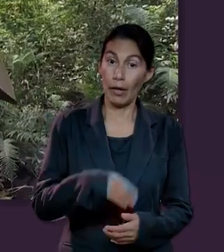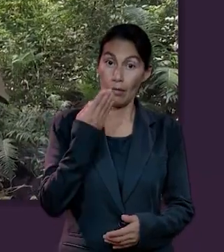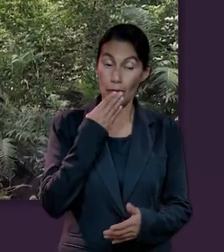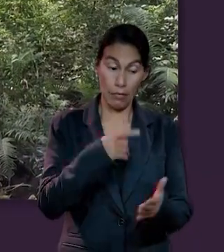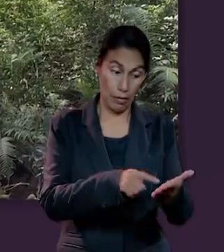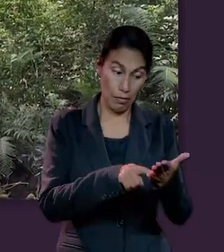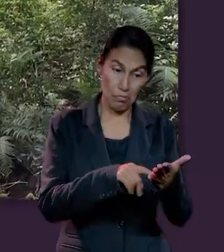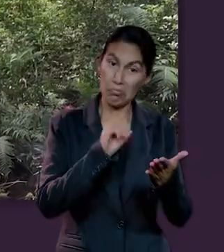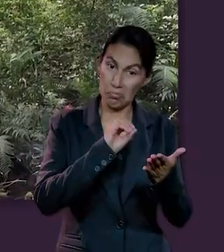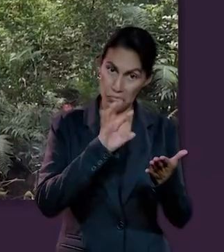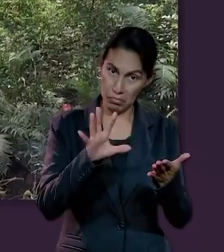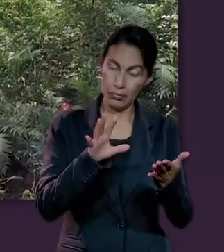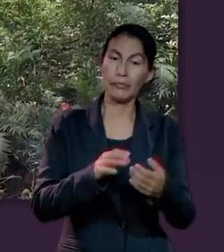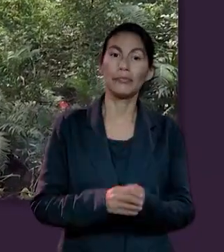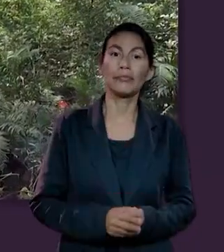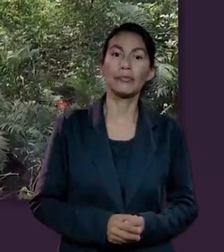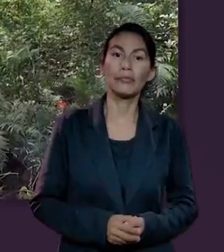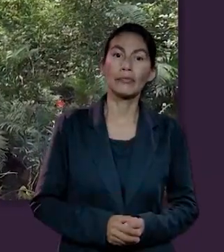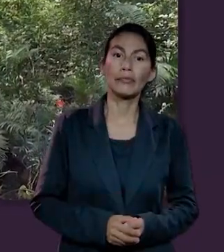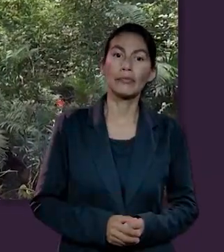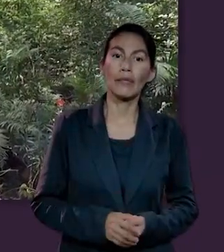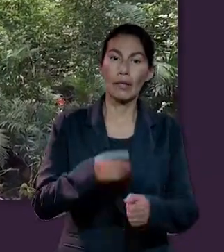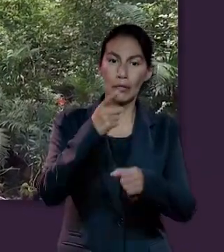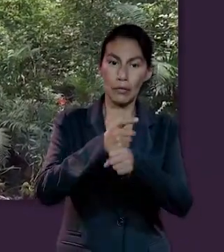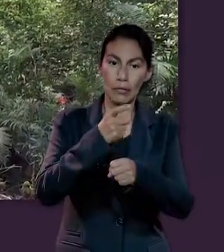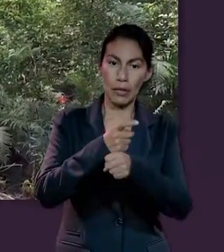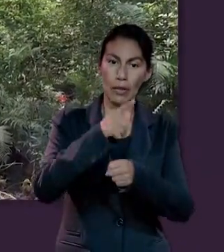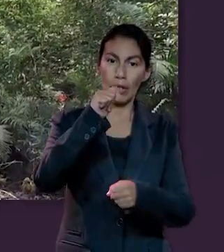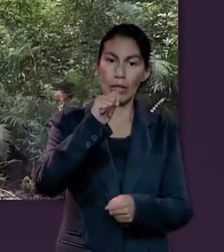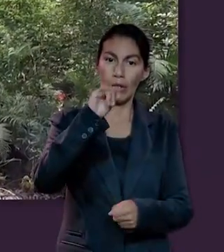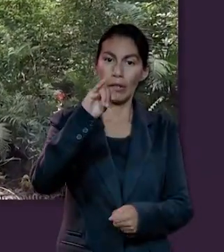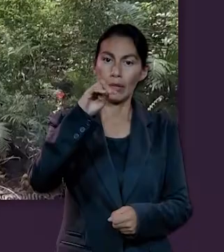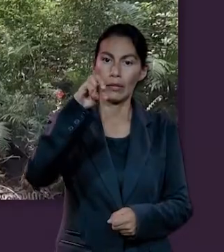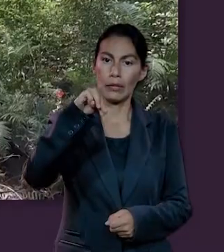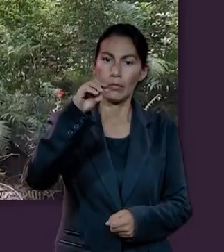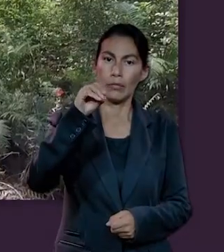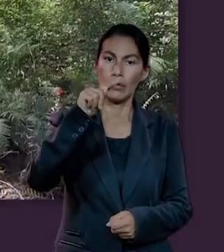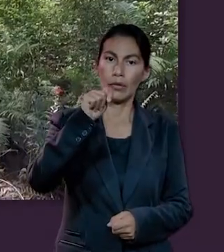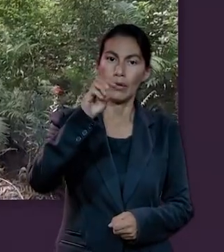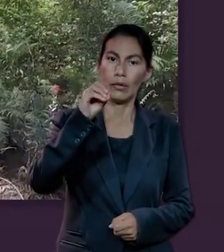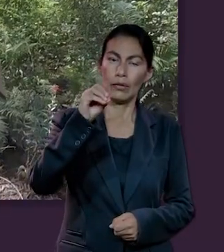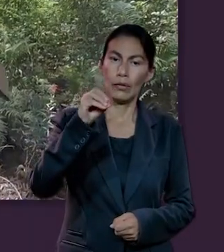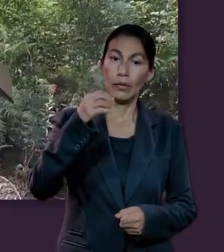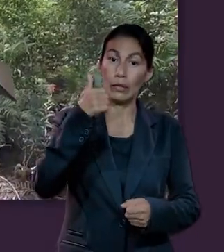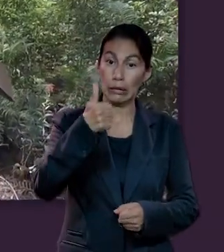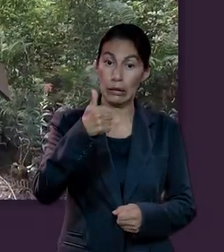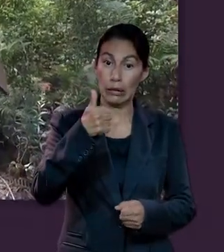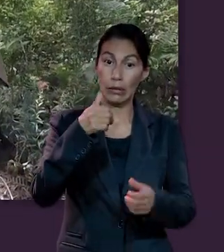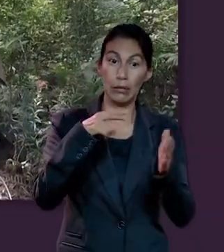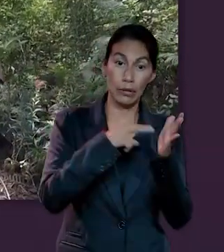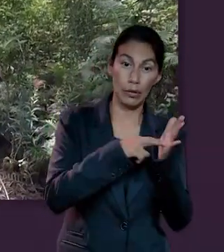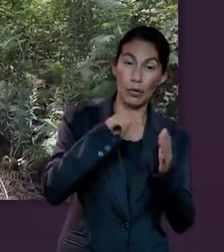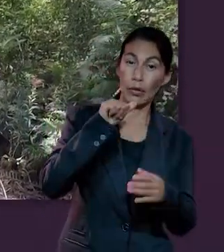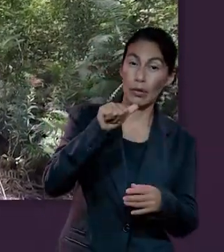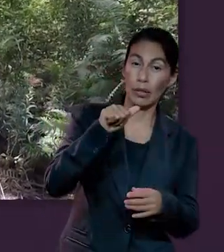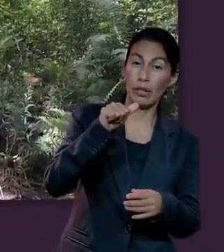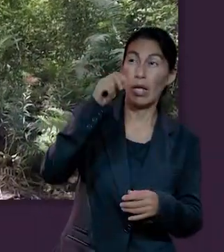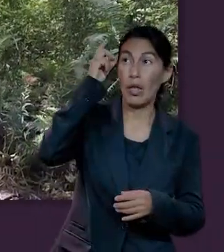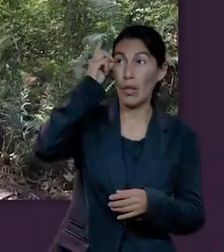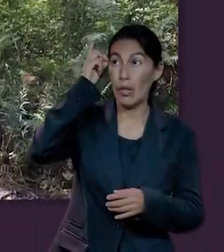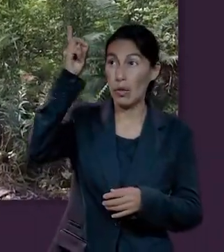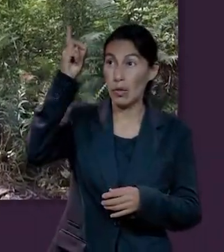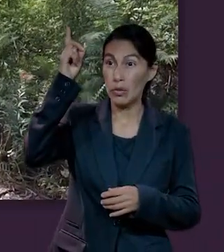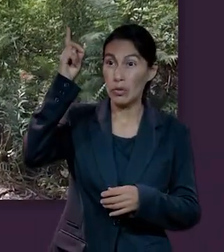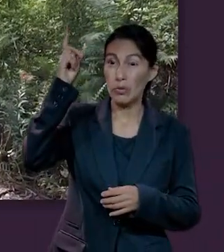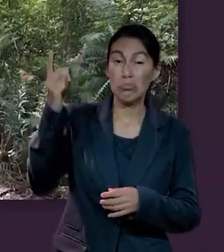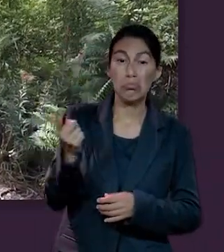Las Escrituras dejan bien en claro en 1 Timoteo 6, 16 que Dios es el único que tiene